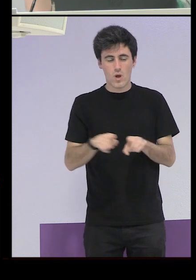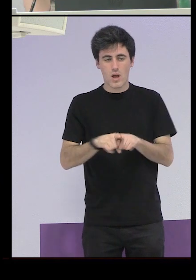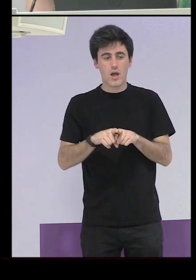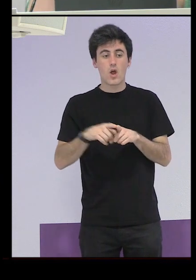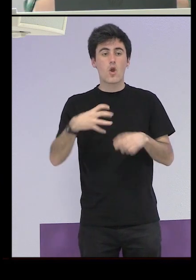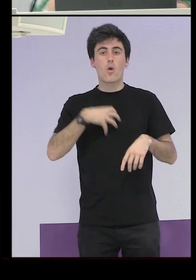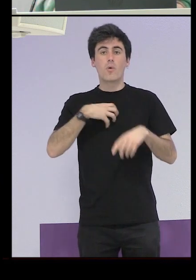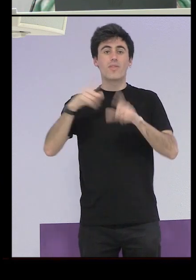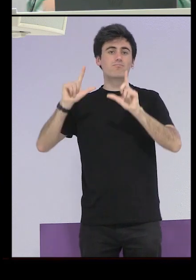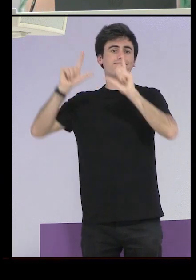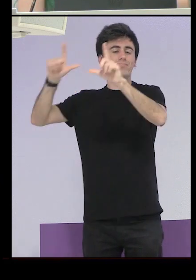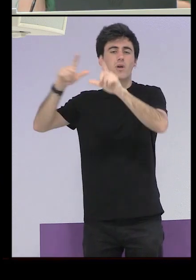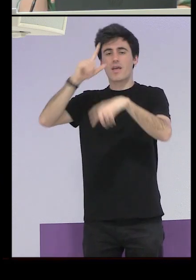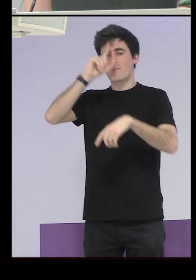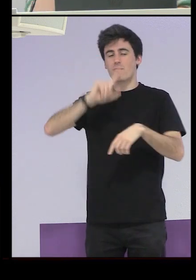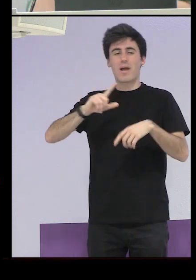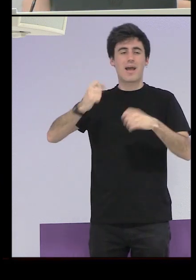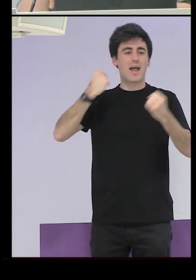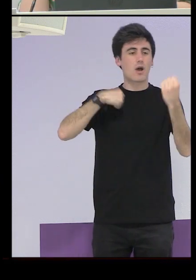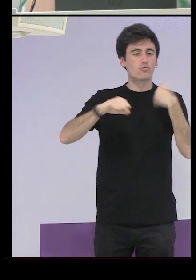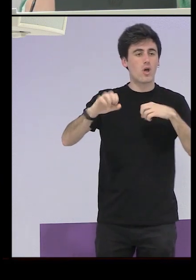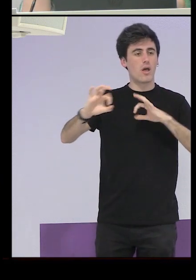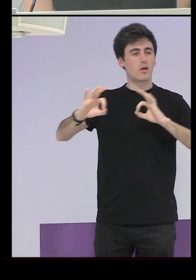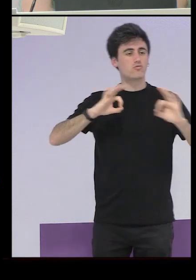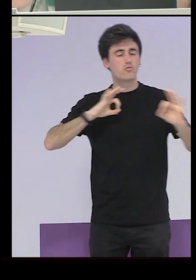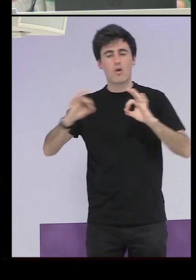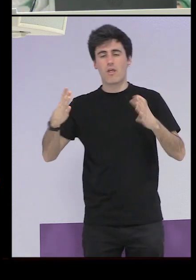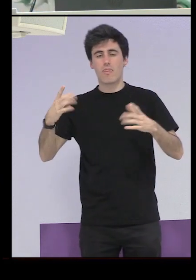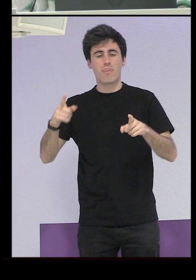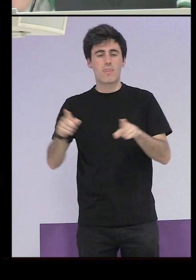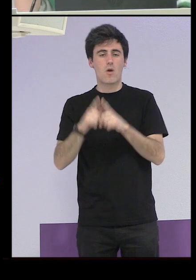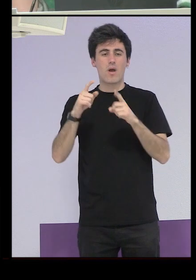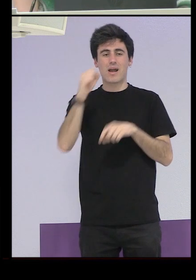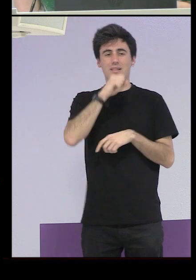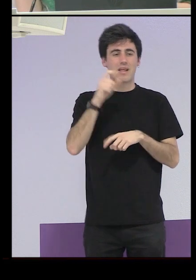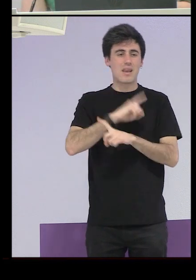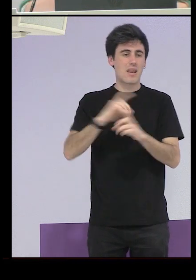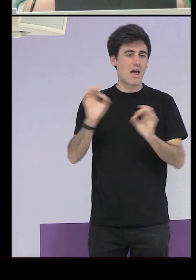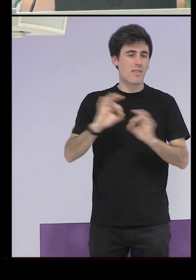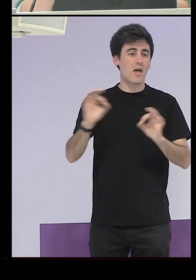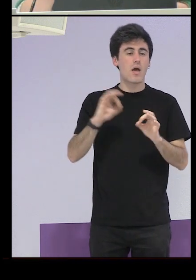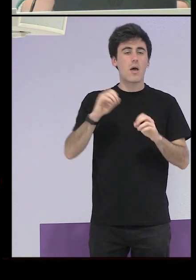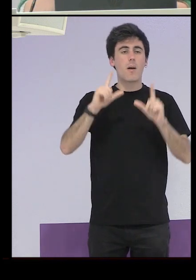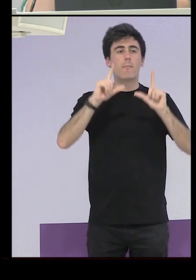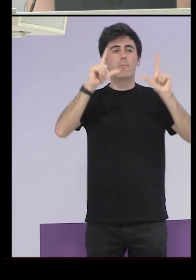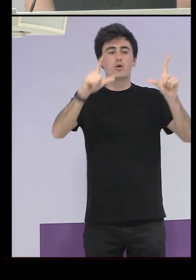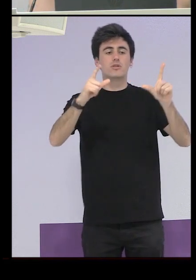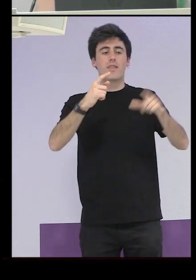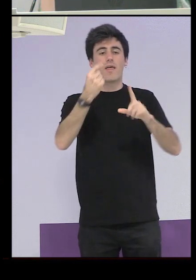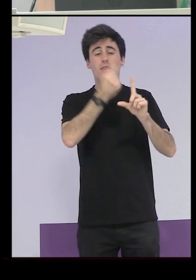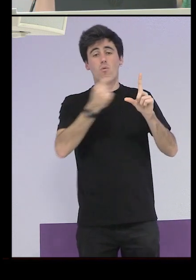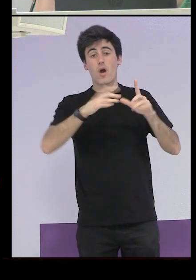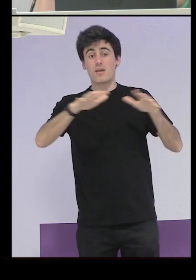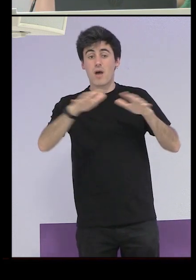actor ni de ninguna actriz ni de ningún cantante ni nada todo eran póster de dibujos animados peluches o sea